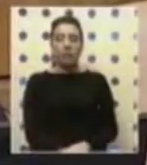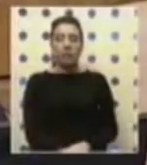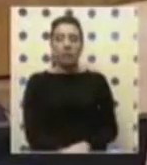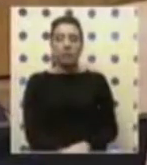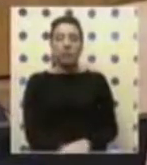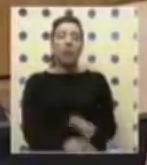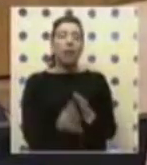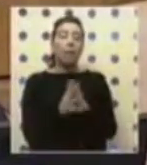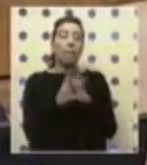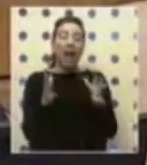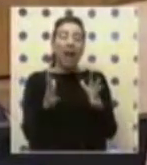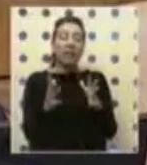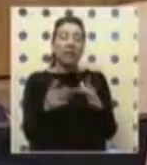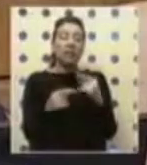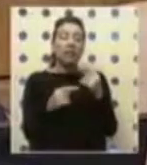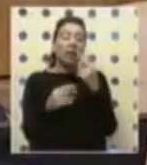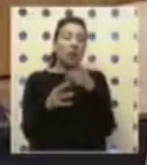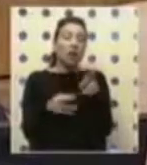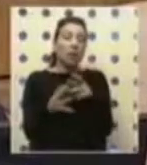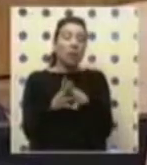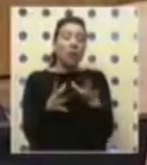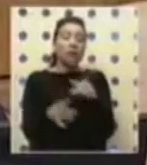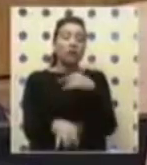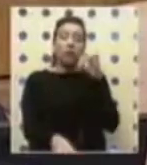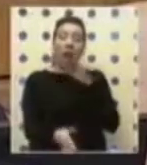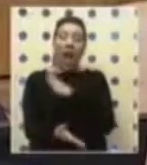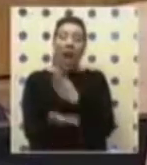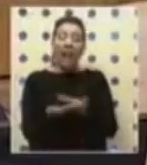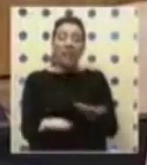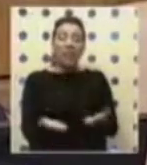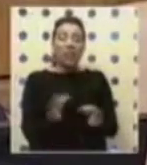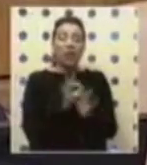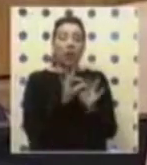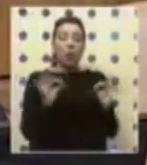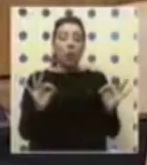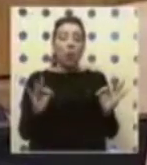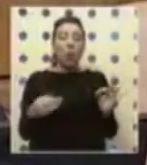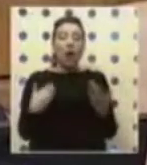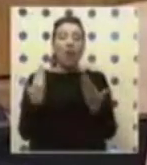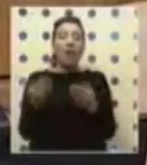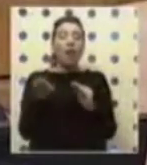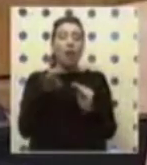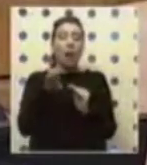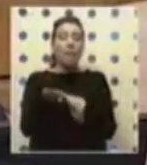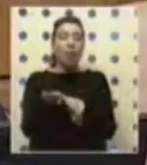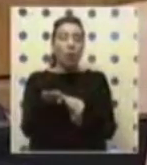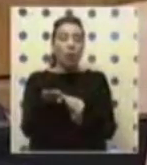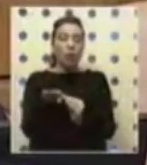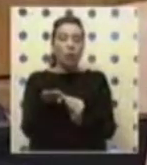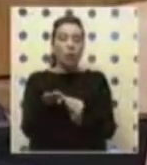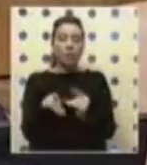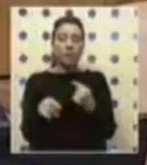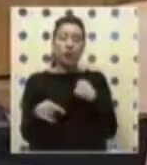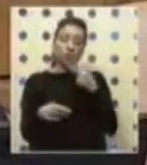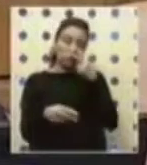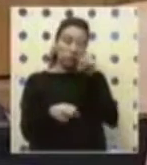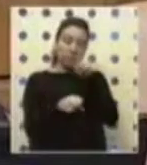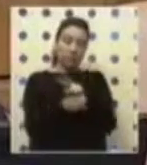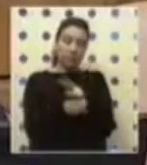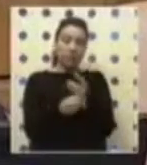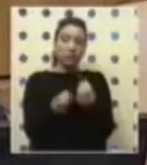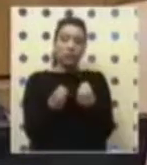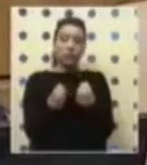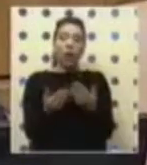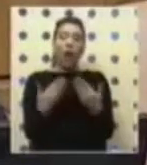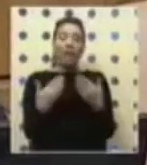frecuencia de la que uno quisiera saber y escuchar. Hasta el momento no han recibido ningún tipo de apoyo considerable y he sido testigo